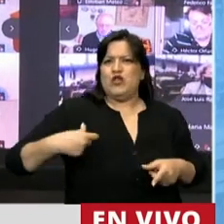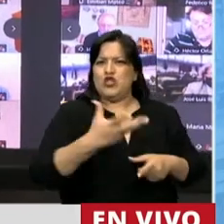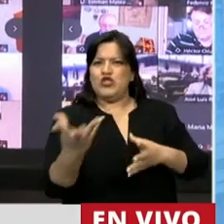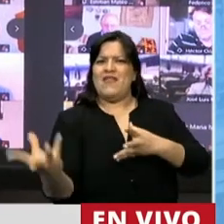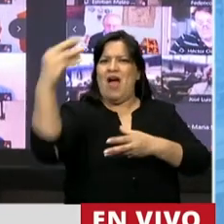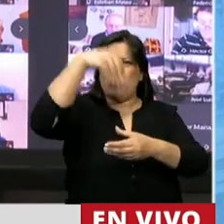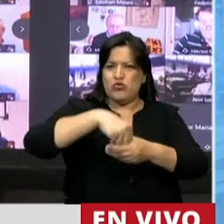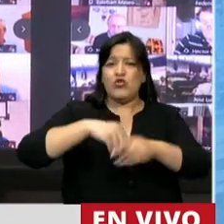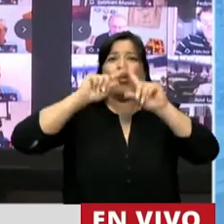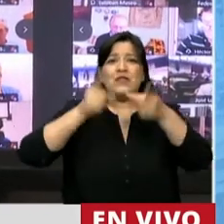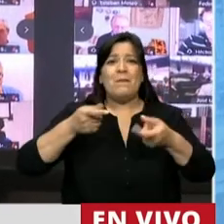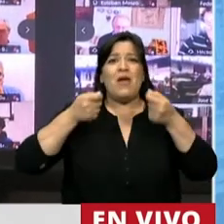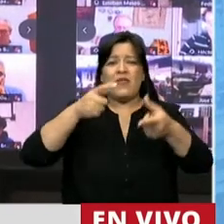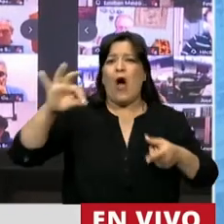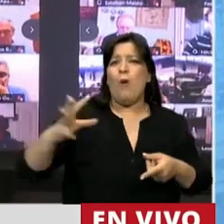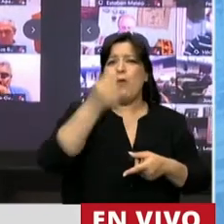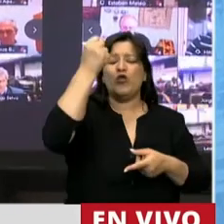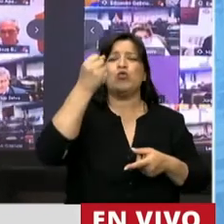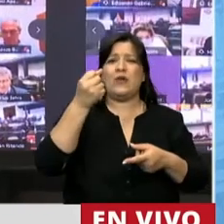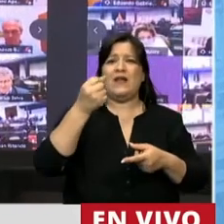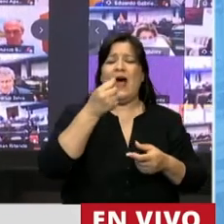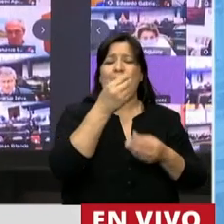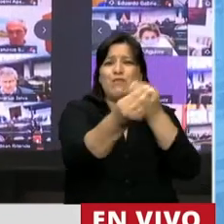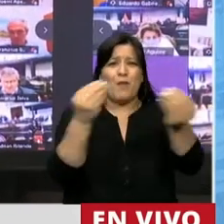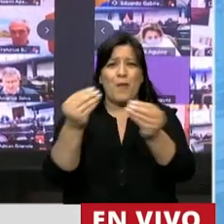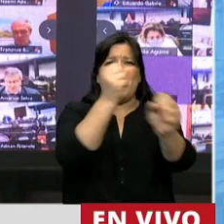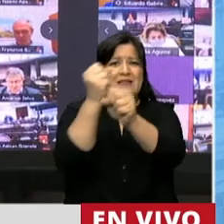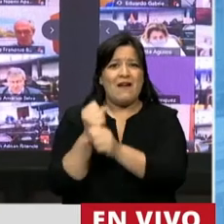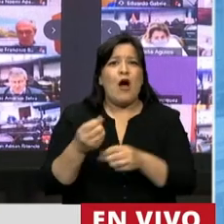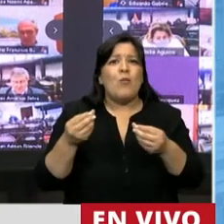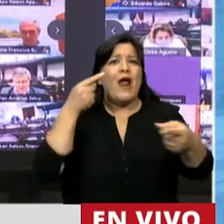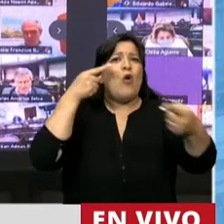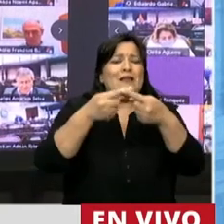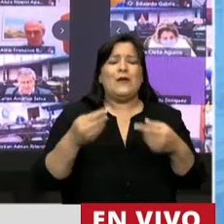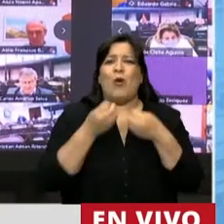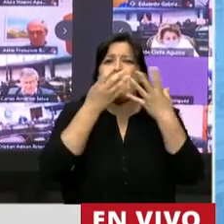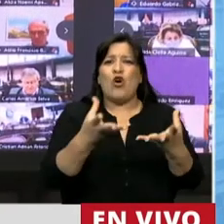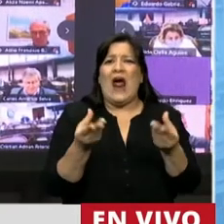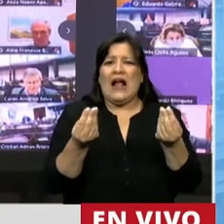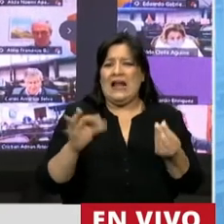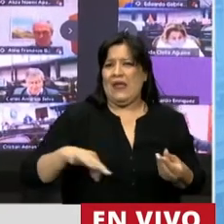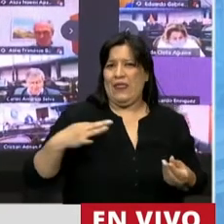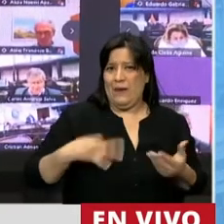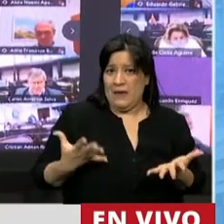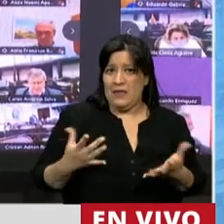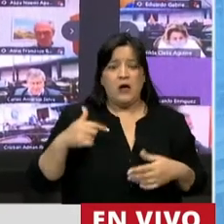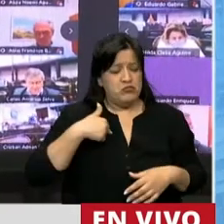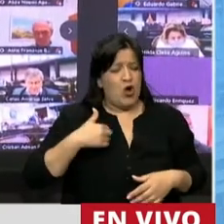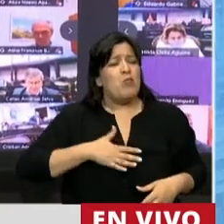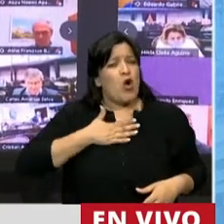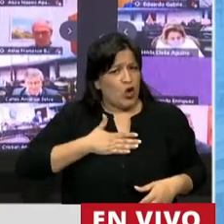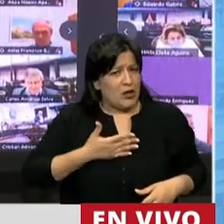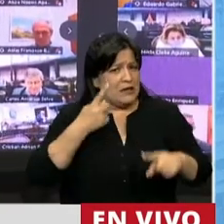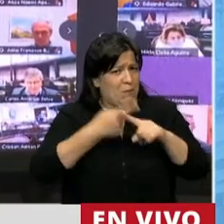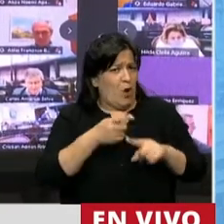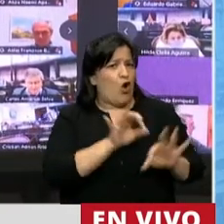oportunidades de trabajo para mejorar la calidad de vida de las personas, de los argentinos. Así que yo, de mi parte, celebro que así sea